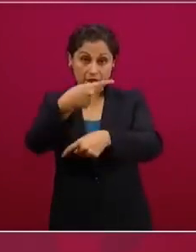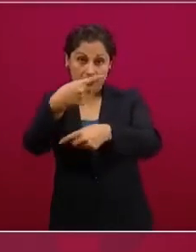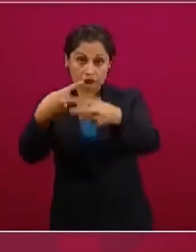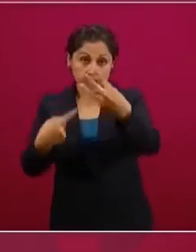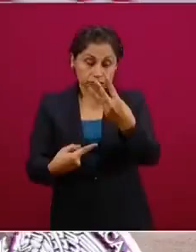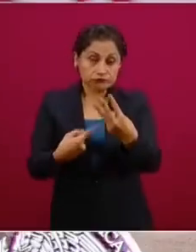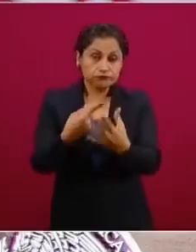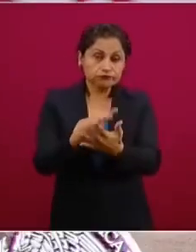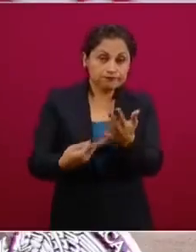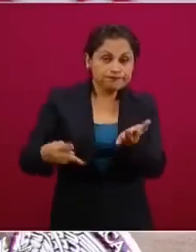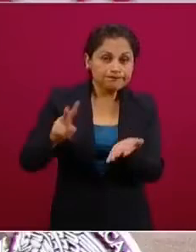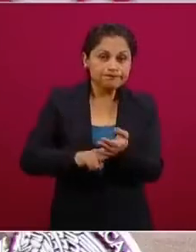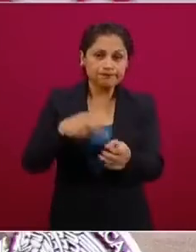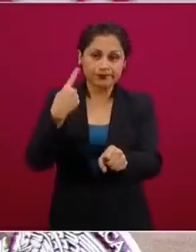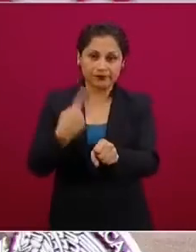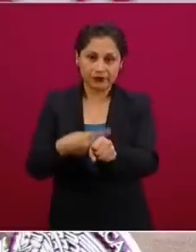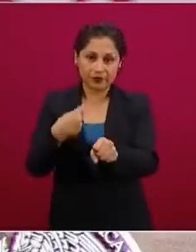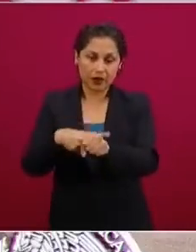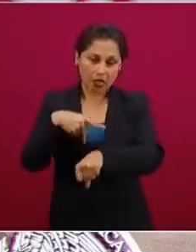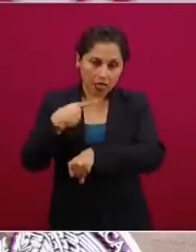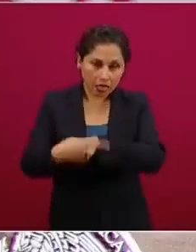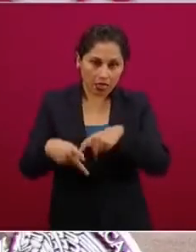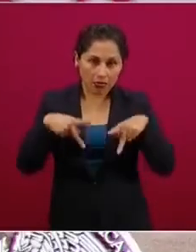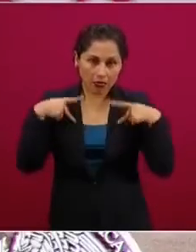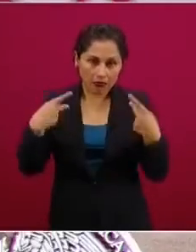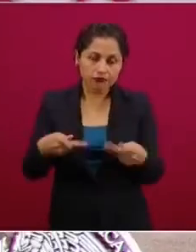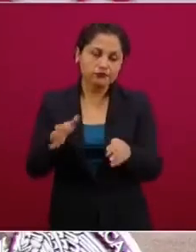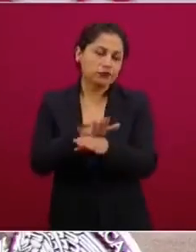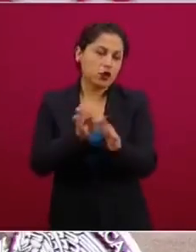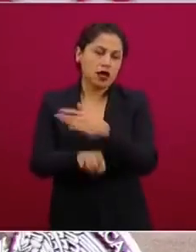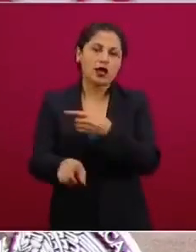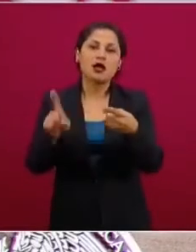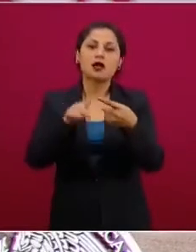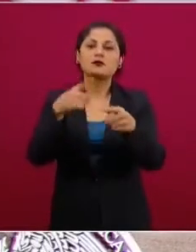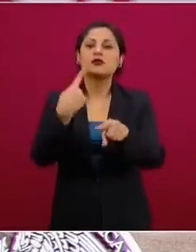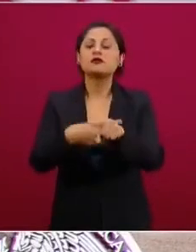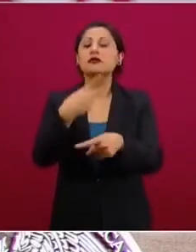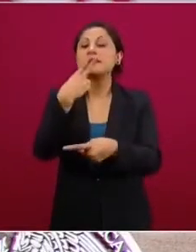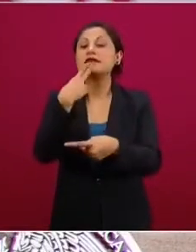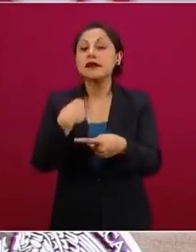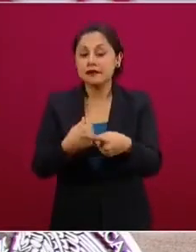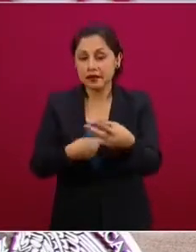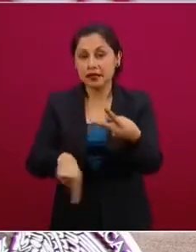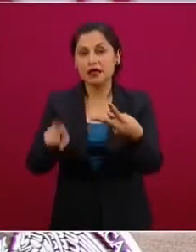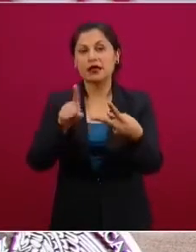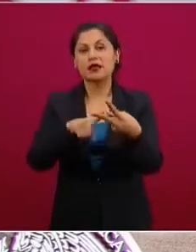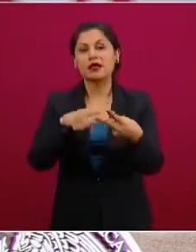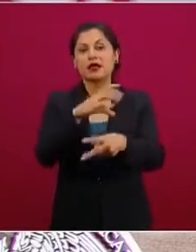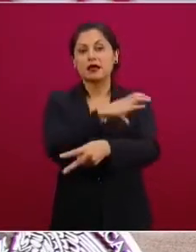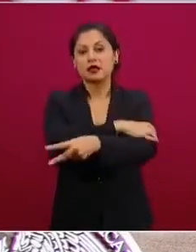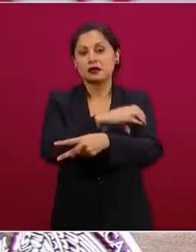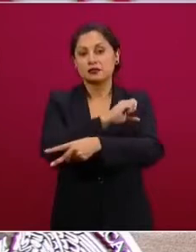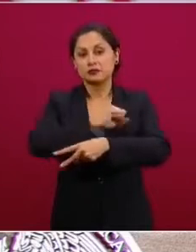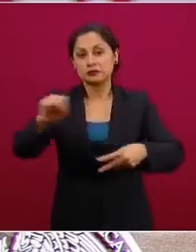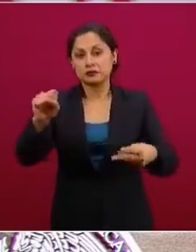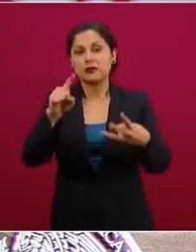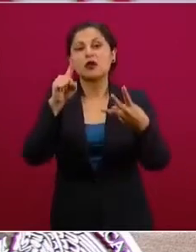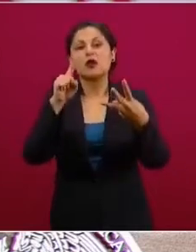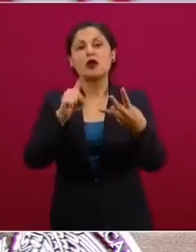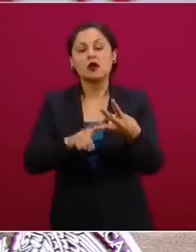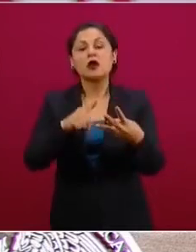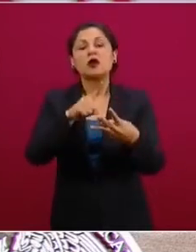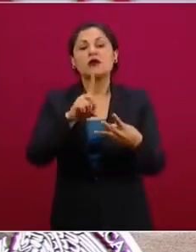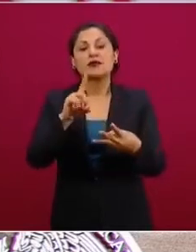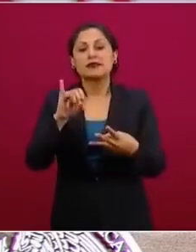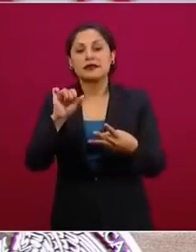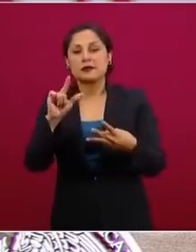Es decir, si una persona tiene diabetes, hipertensión o dislipidemia, en su última